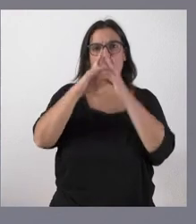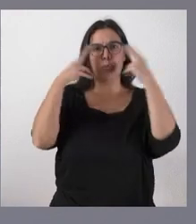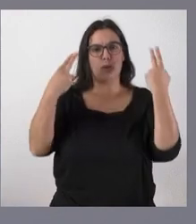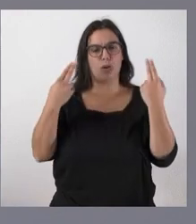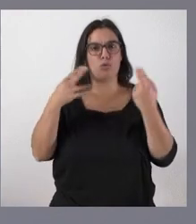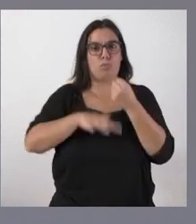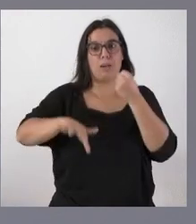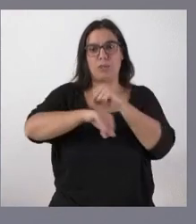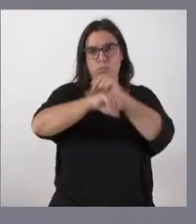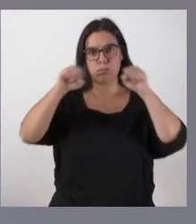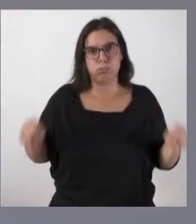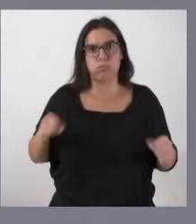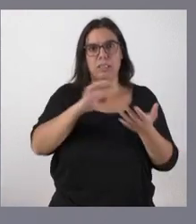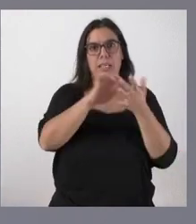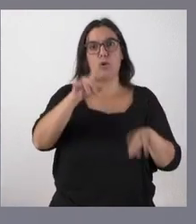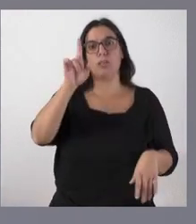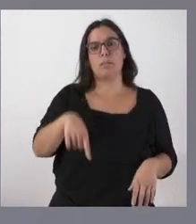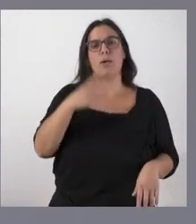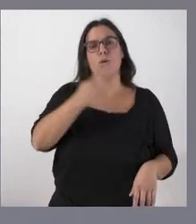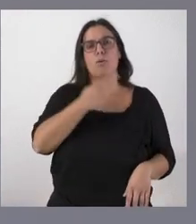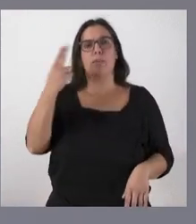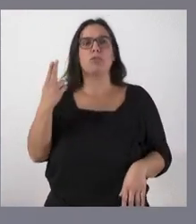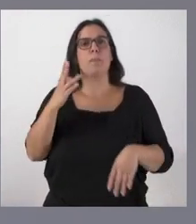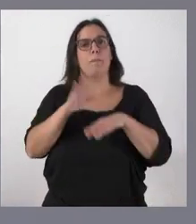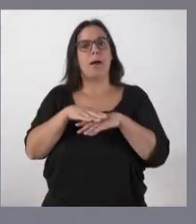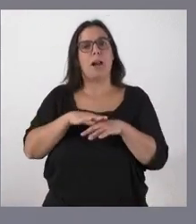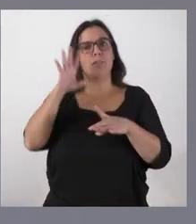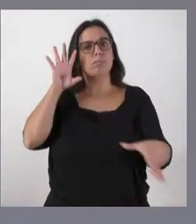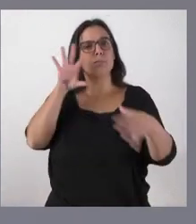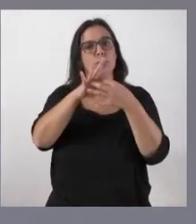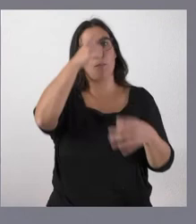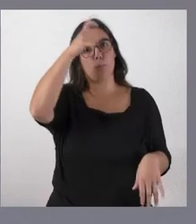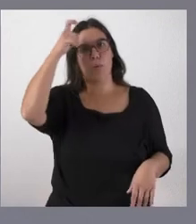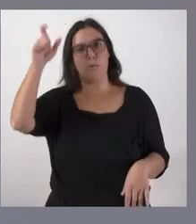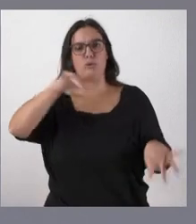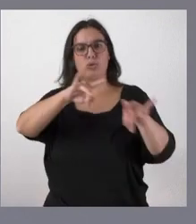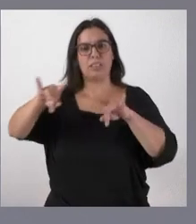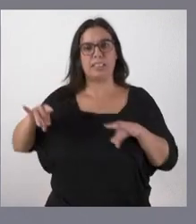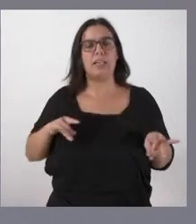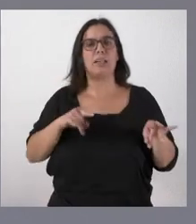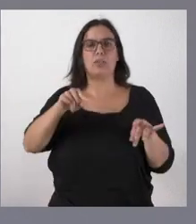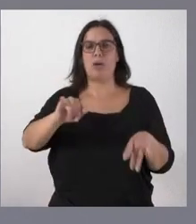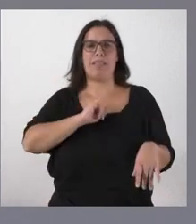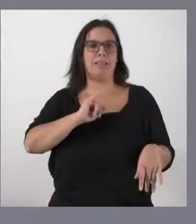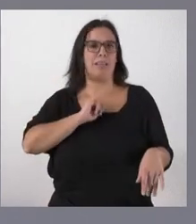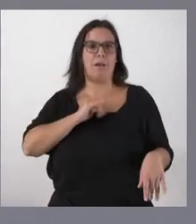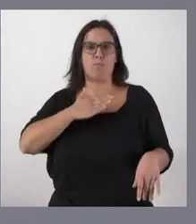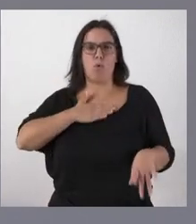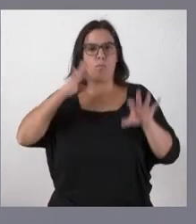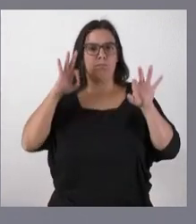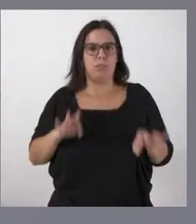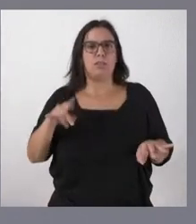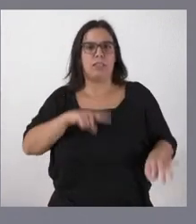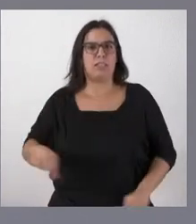públicos esenciales en Castilla y León y un compromiso para comprometernos con el mundo rural en nuestra tierra que es una sella de identidad y que seguimos